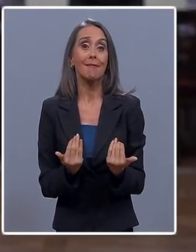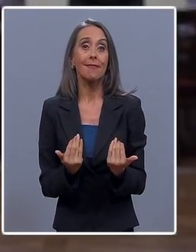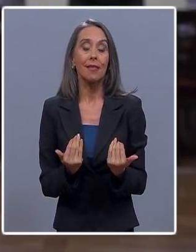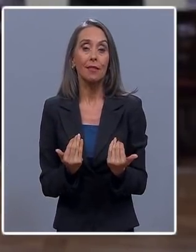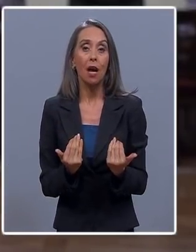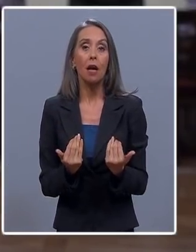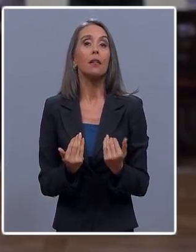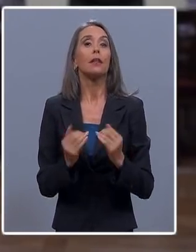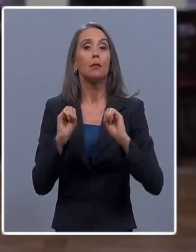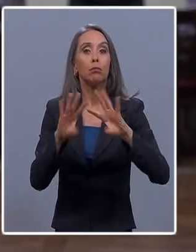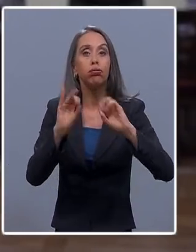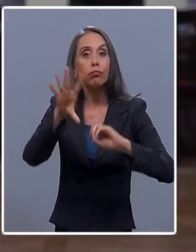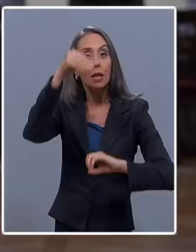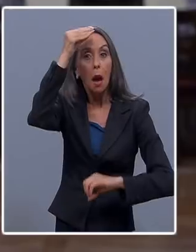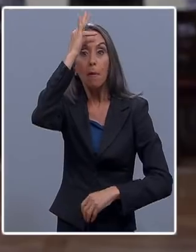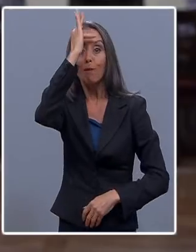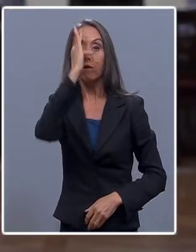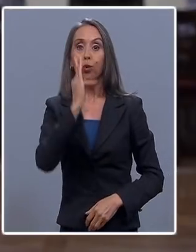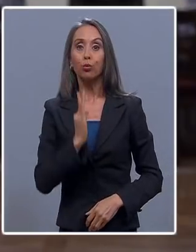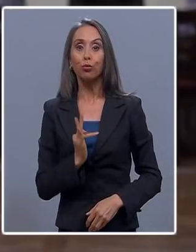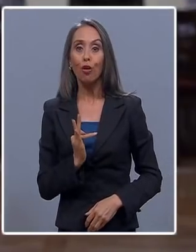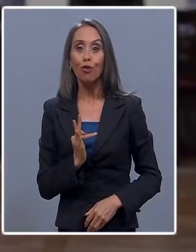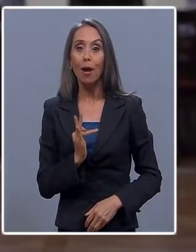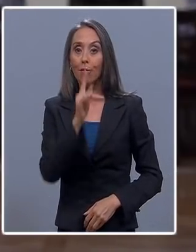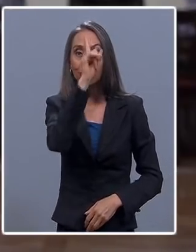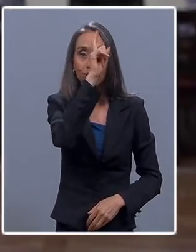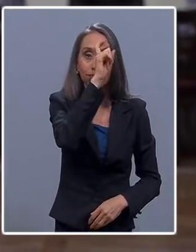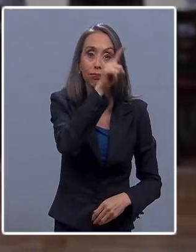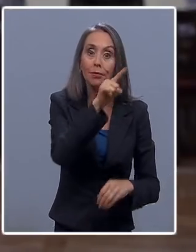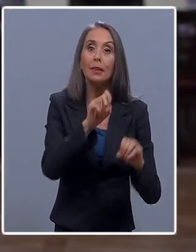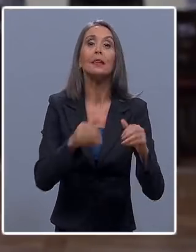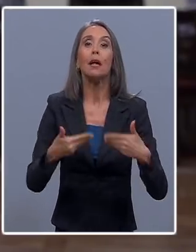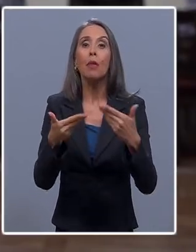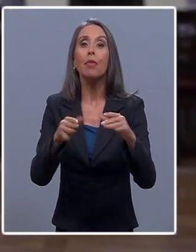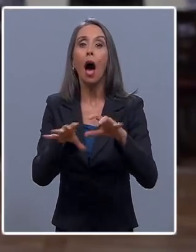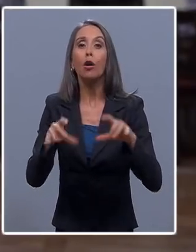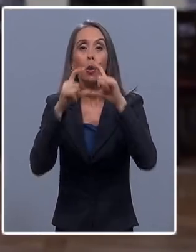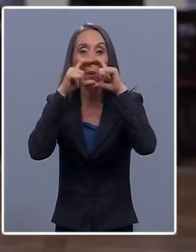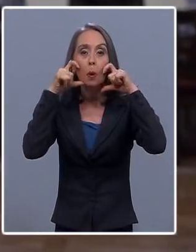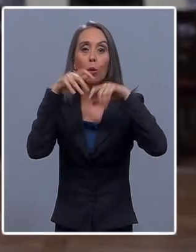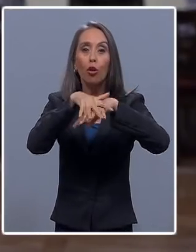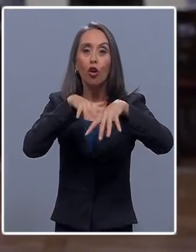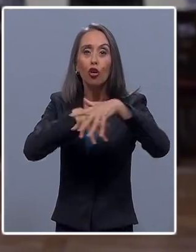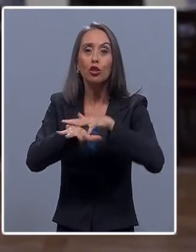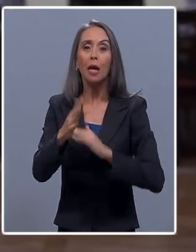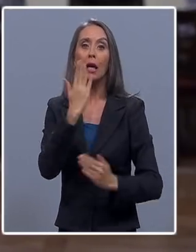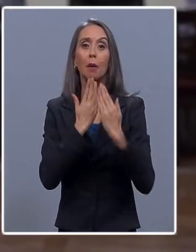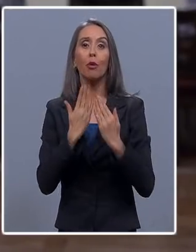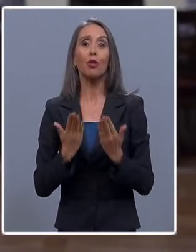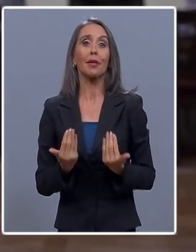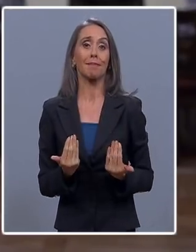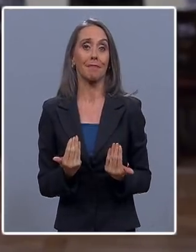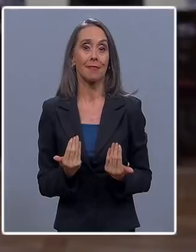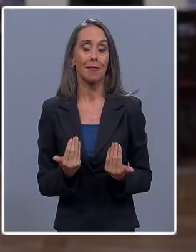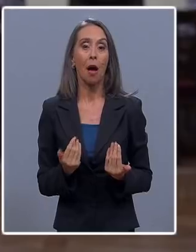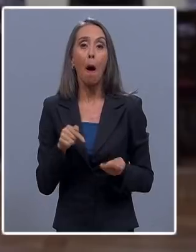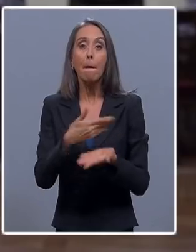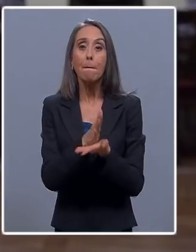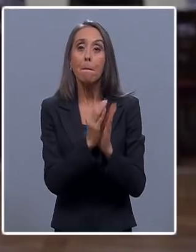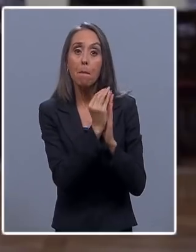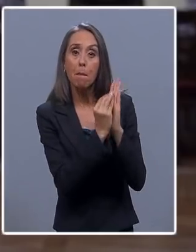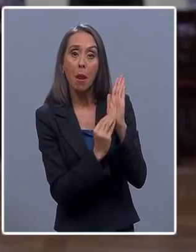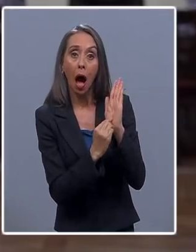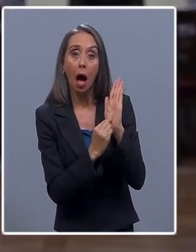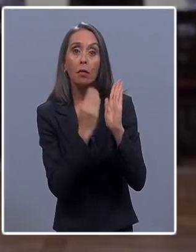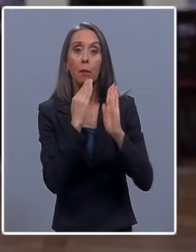capacitando a los funcionarios y dotándolos de los elementos de protección necesarios. Ese plan también nos